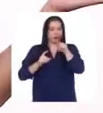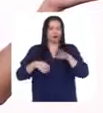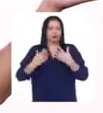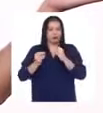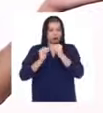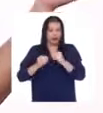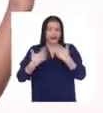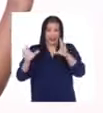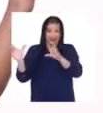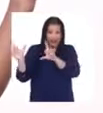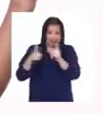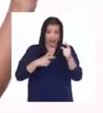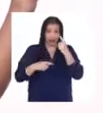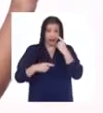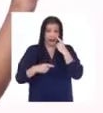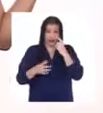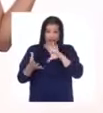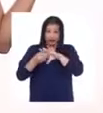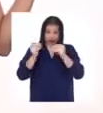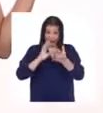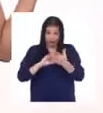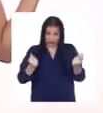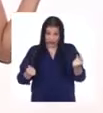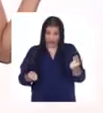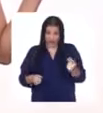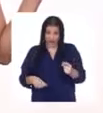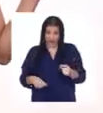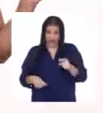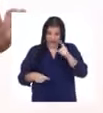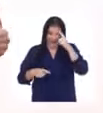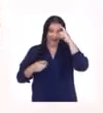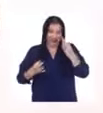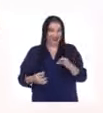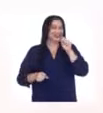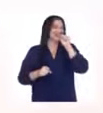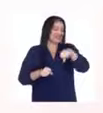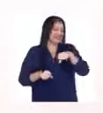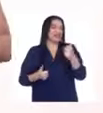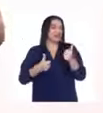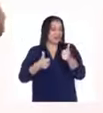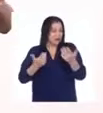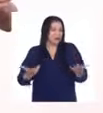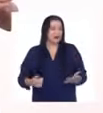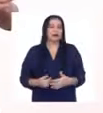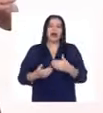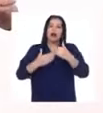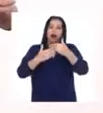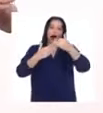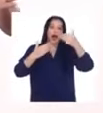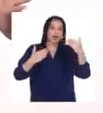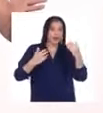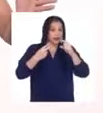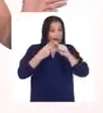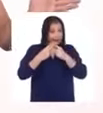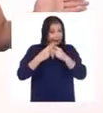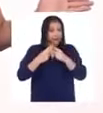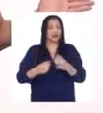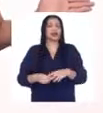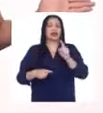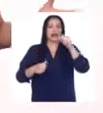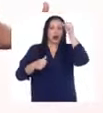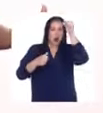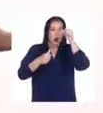¿Están listos para conocer su historia? ¡Ay, ya lo creo! ¡Claro que sí! Pero antes de empezar, por favor,